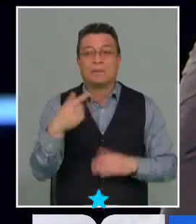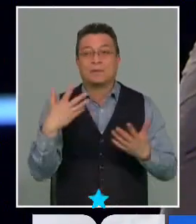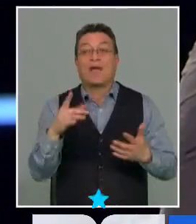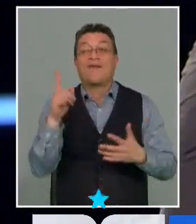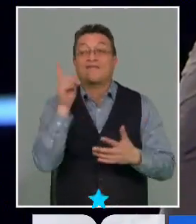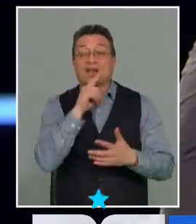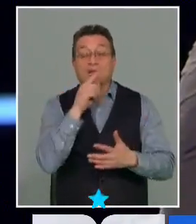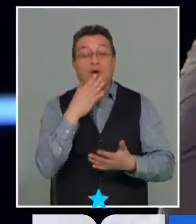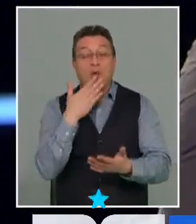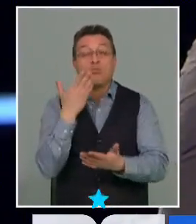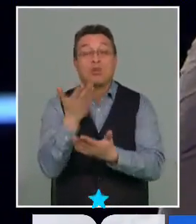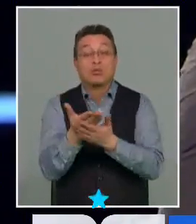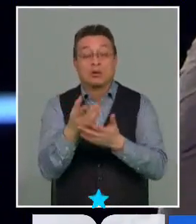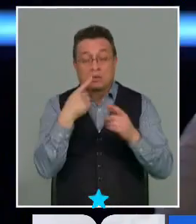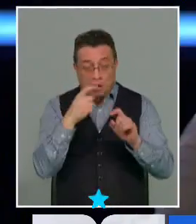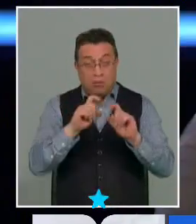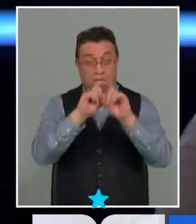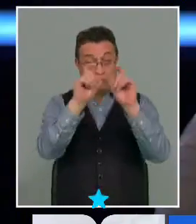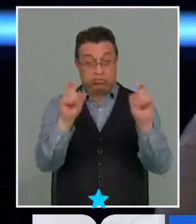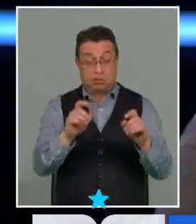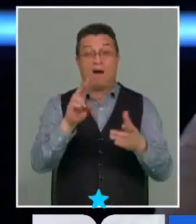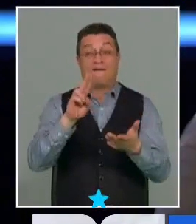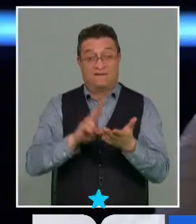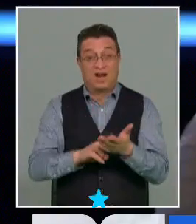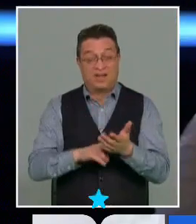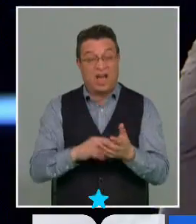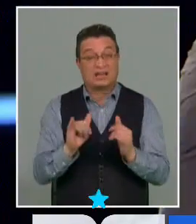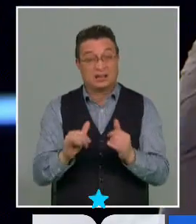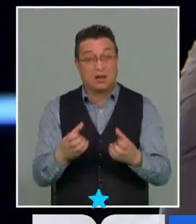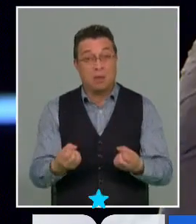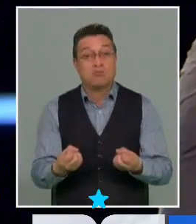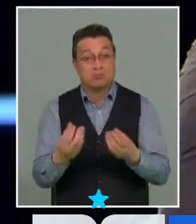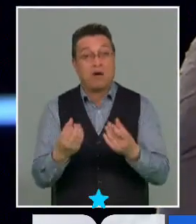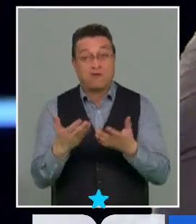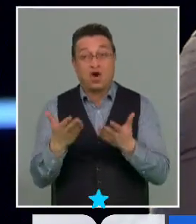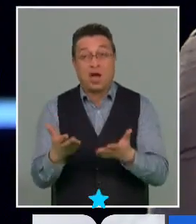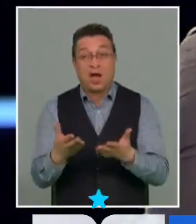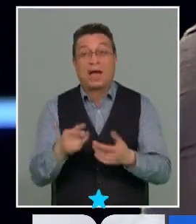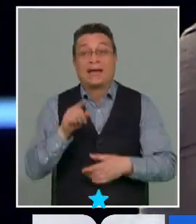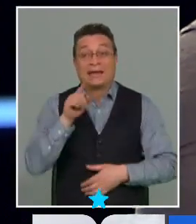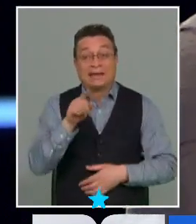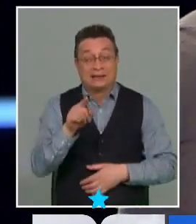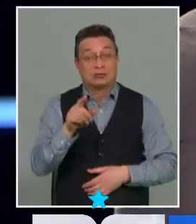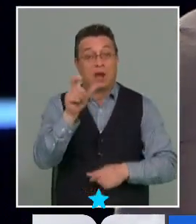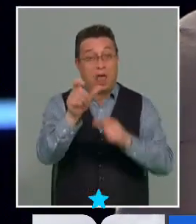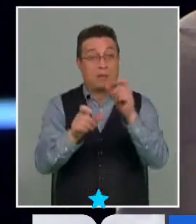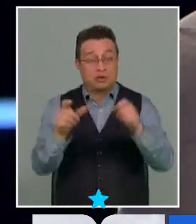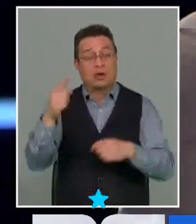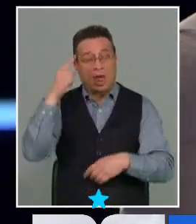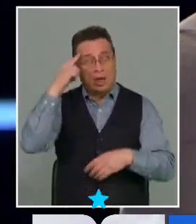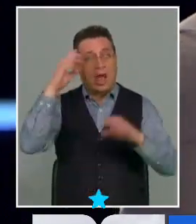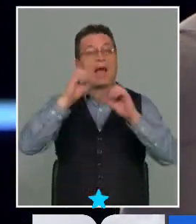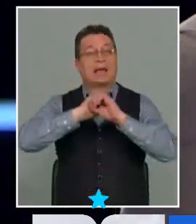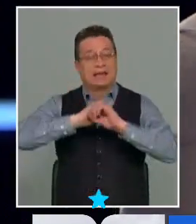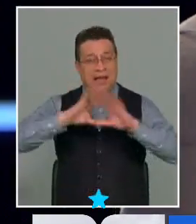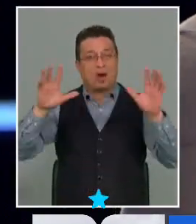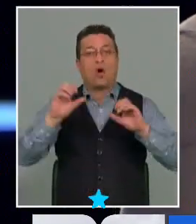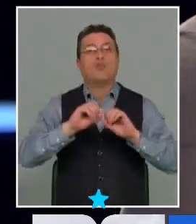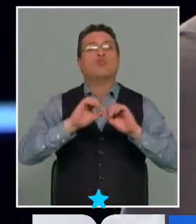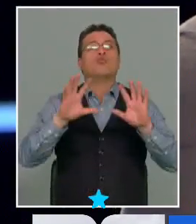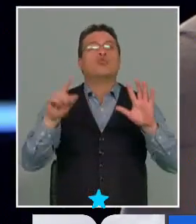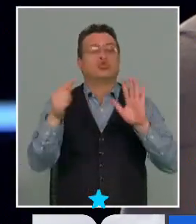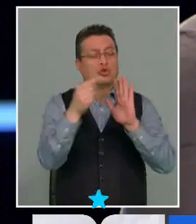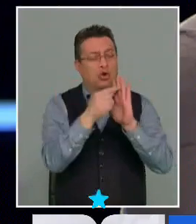finalmente esta propuesta genera incertidumbre porque la verdad es que sí lo genera y eso yo creo que la ciudadanía lo tiene claro que quedan muchos puntos